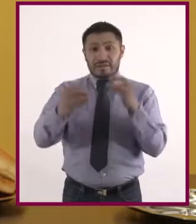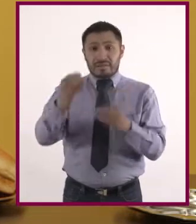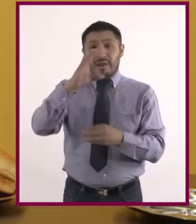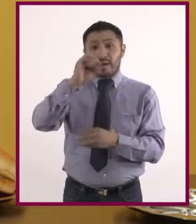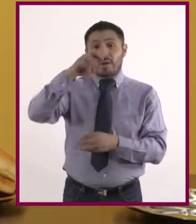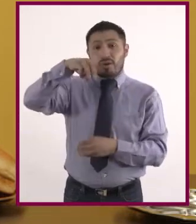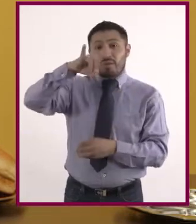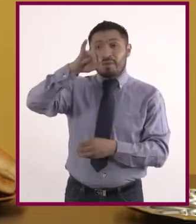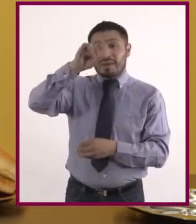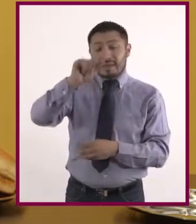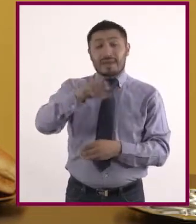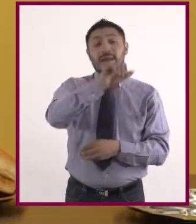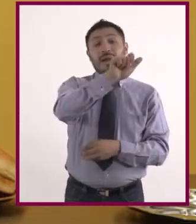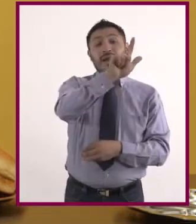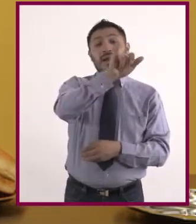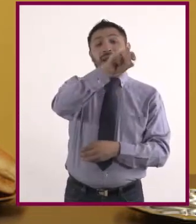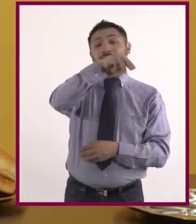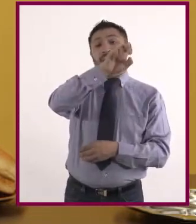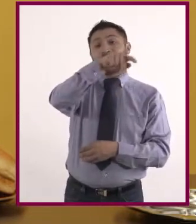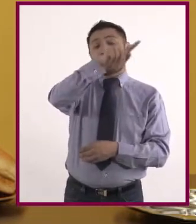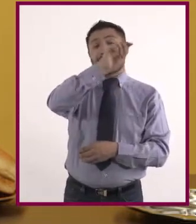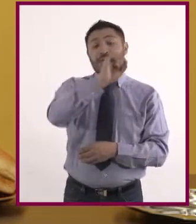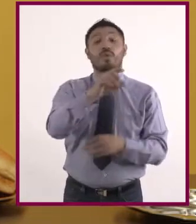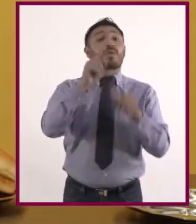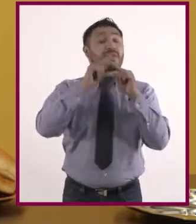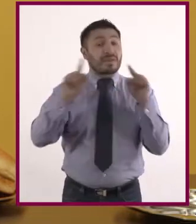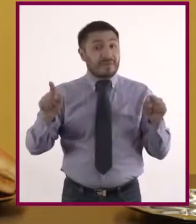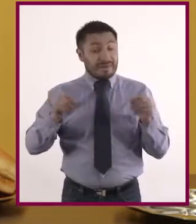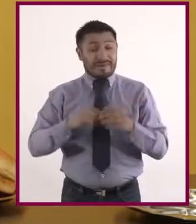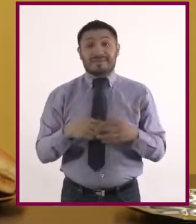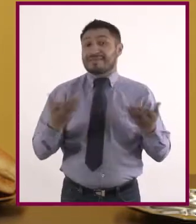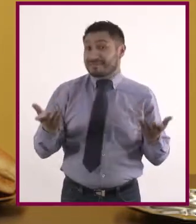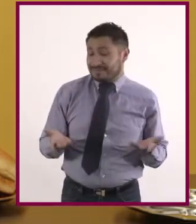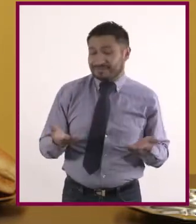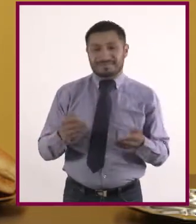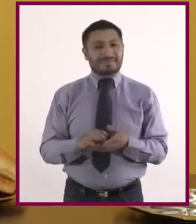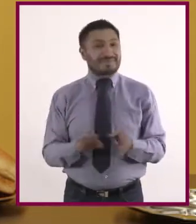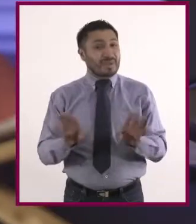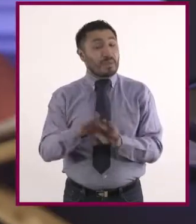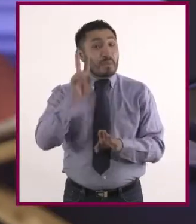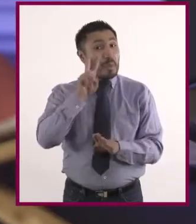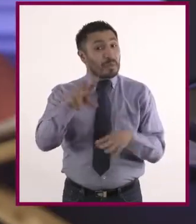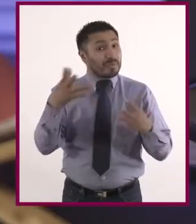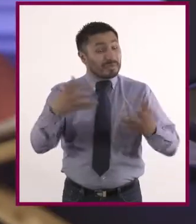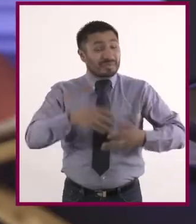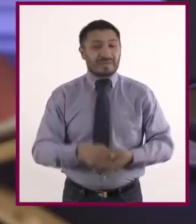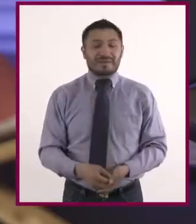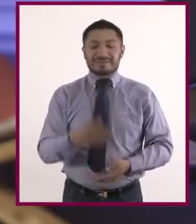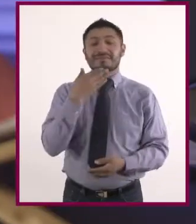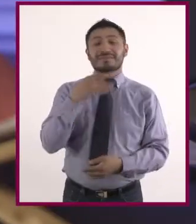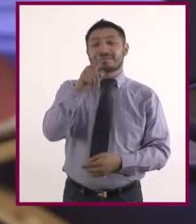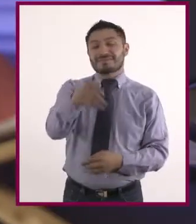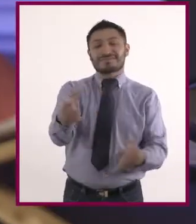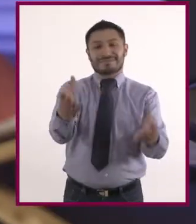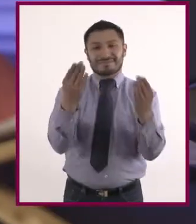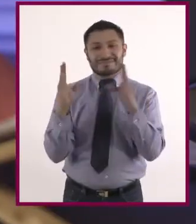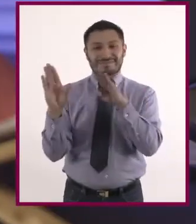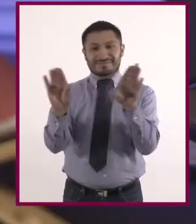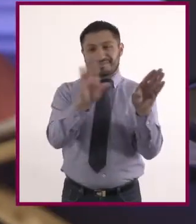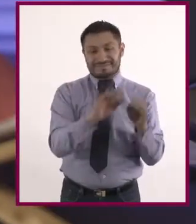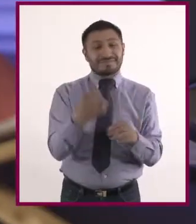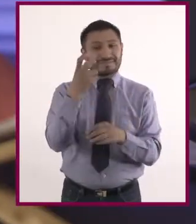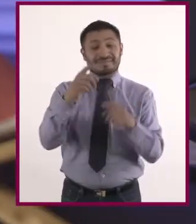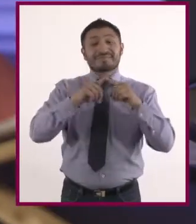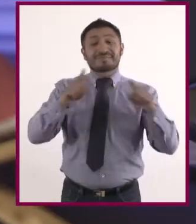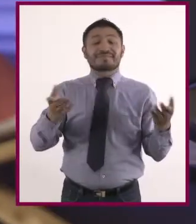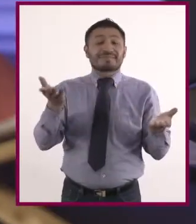porque no todo lo que llamamos comida es quizá un verdadero alimento. Ah, ¿verdad? ¿Cómo les quedó el ojo? Me parece bien que nos enseñes esa diferencia.